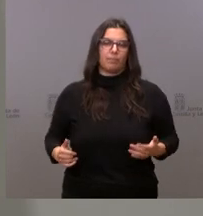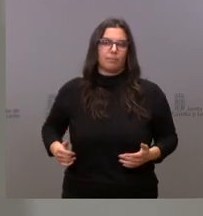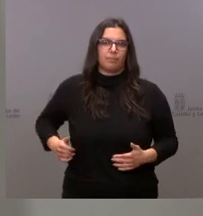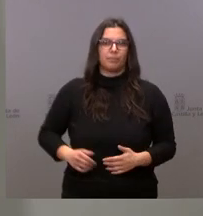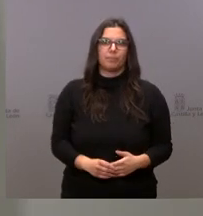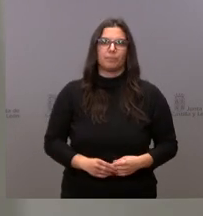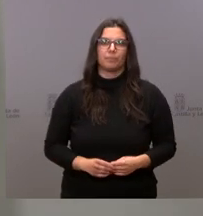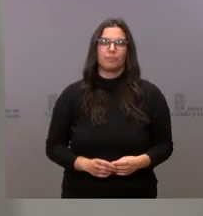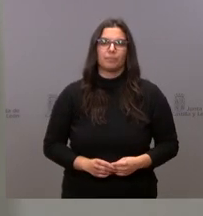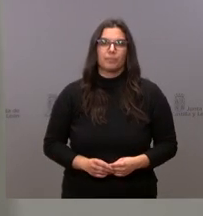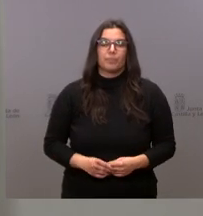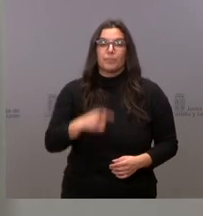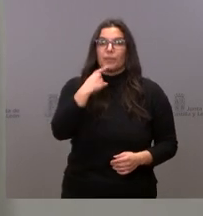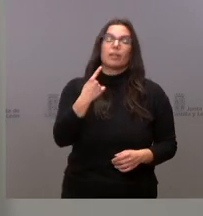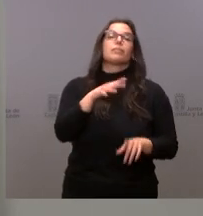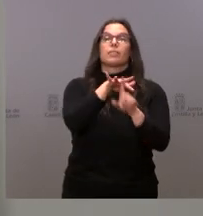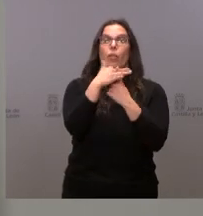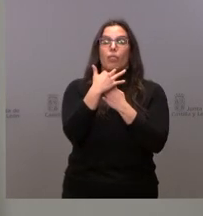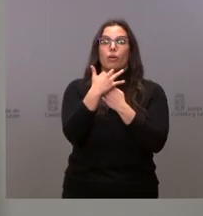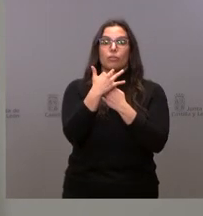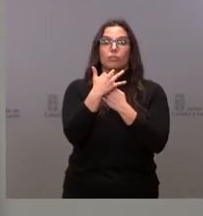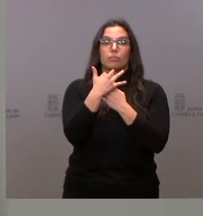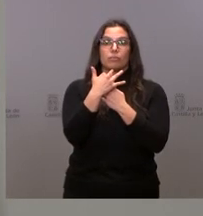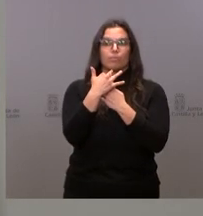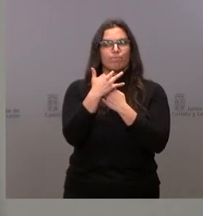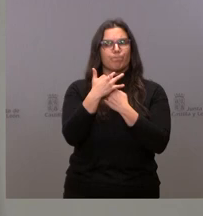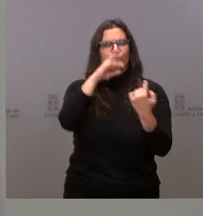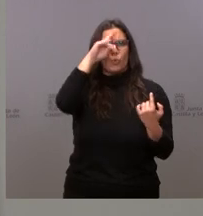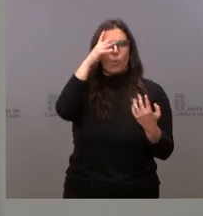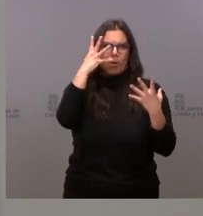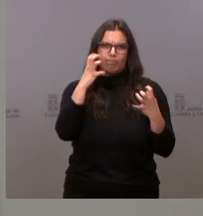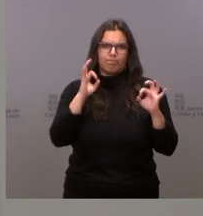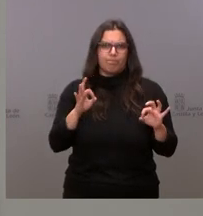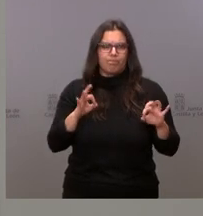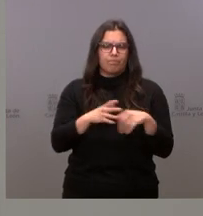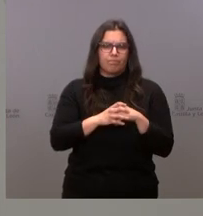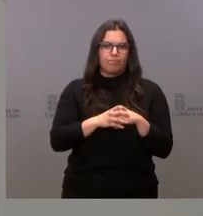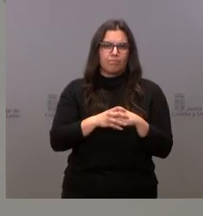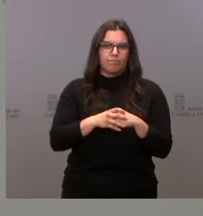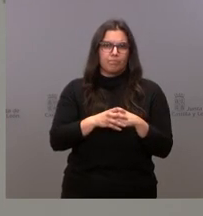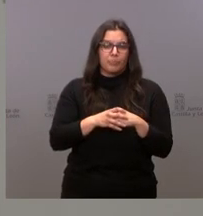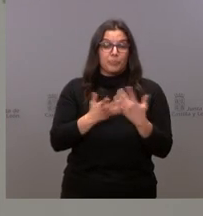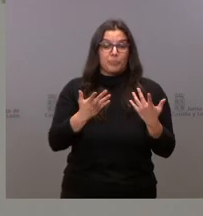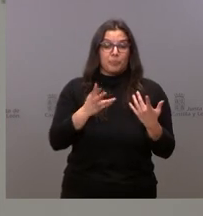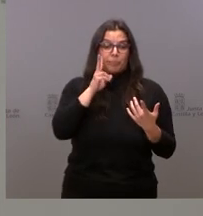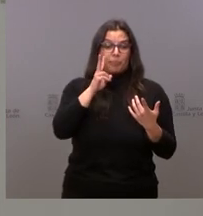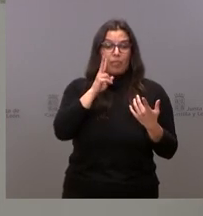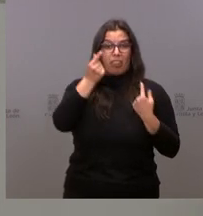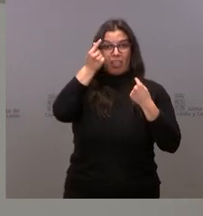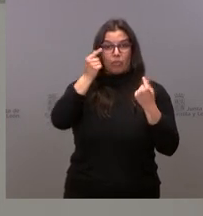decirles que la situación nos preocupa seriamente y está evolucionando